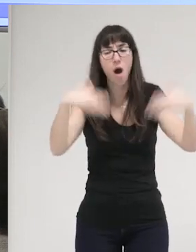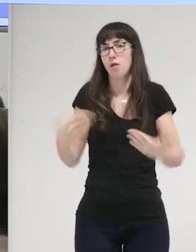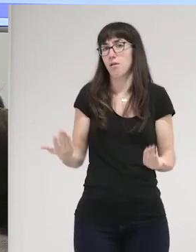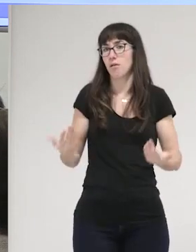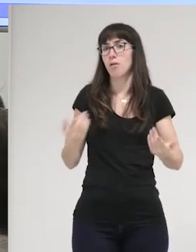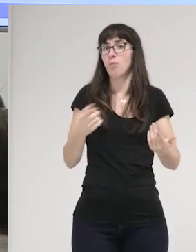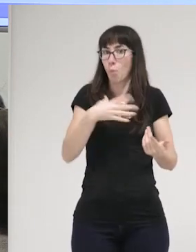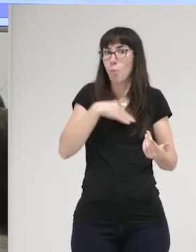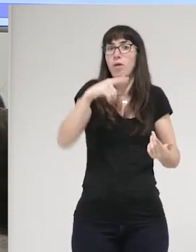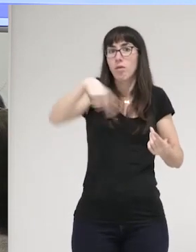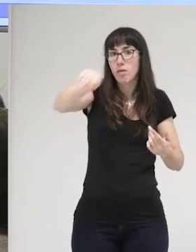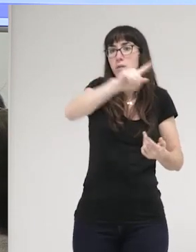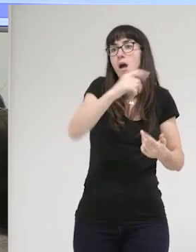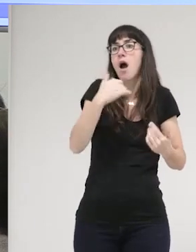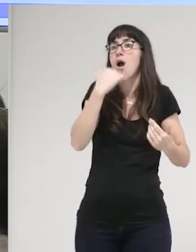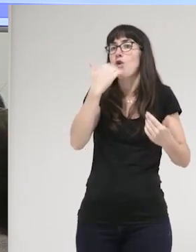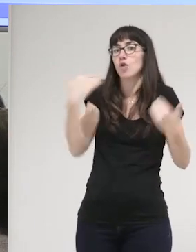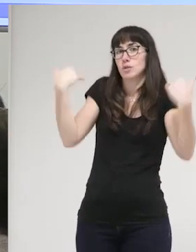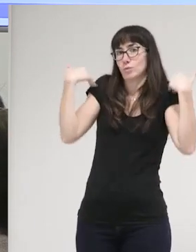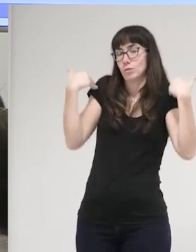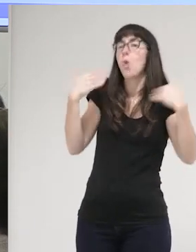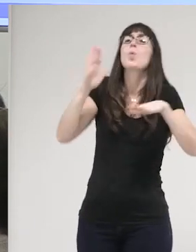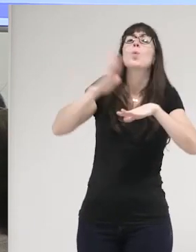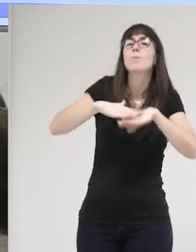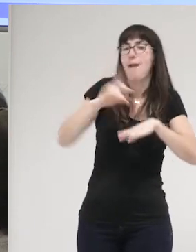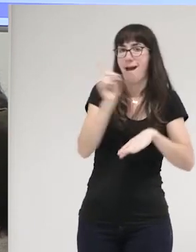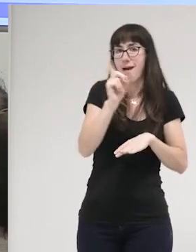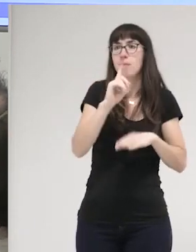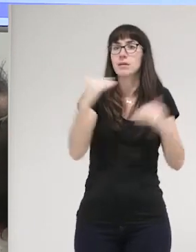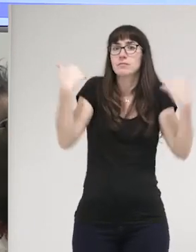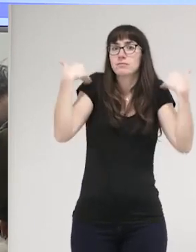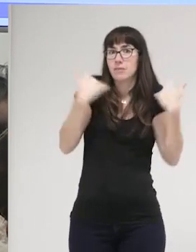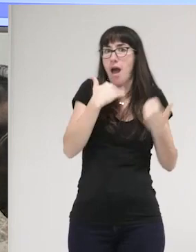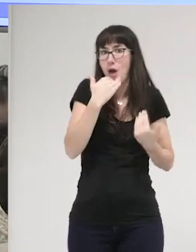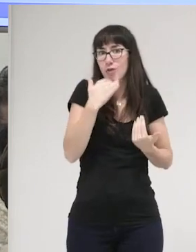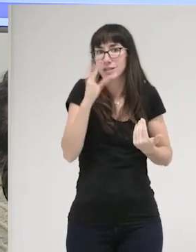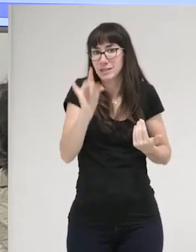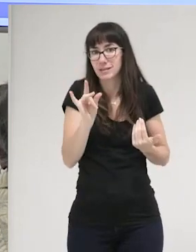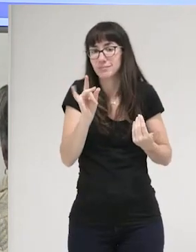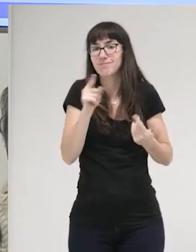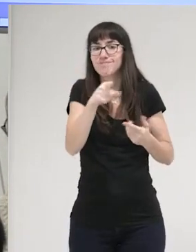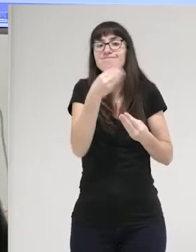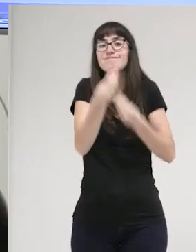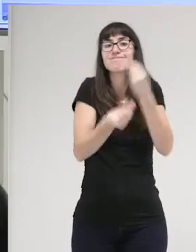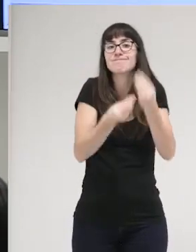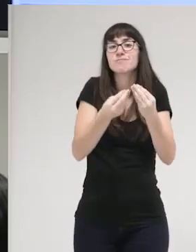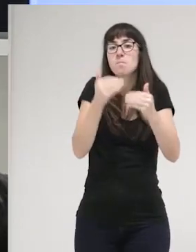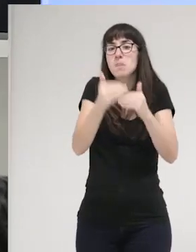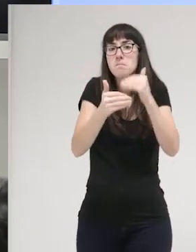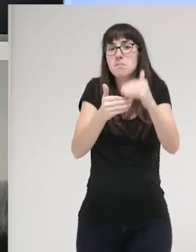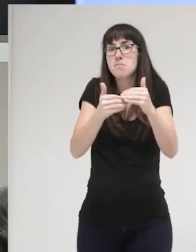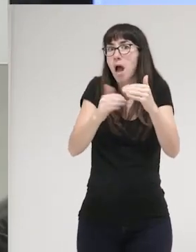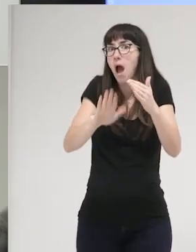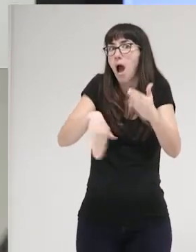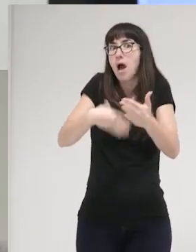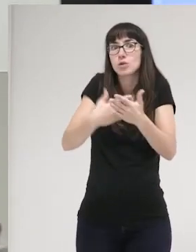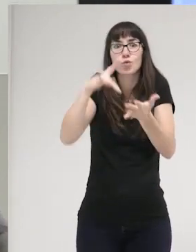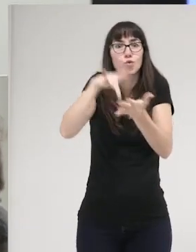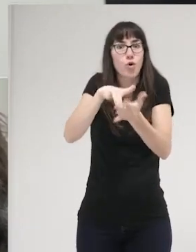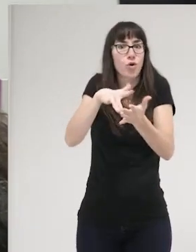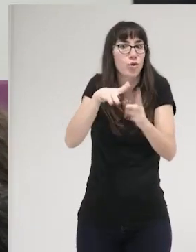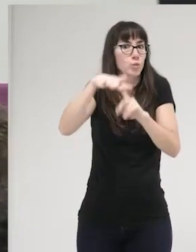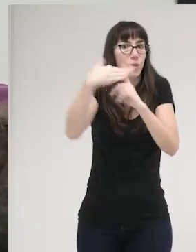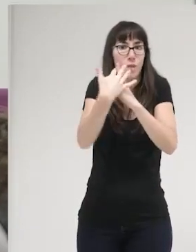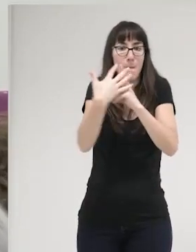sido también su responsabilidad que no su culpa pero sí su responsabilidad que ha pasado hasta que esa persona ha llegado a una situación de violencia sobre